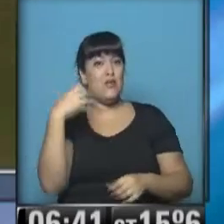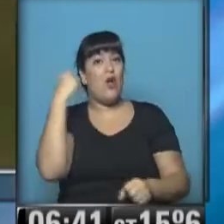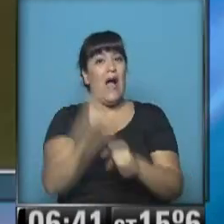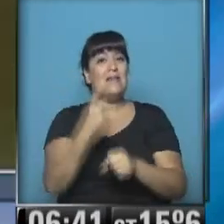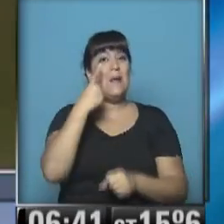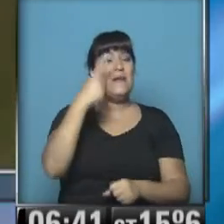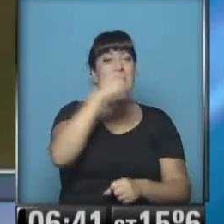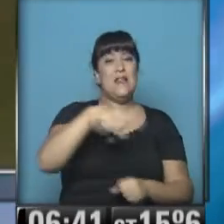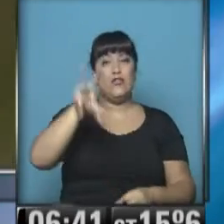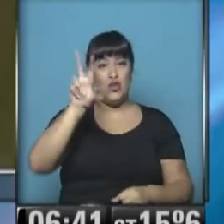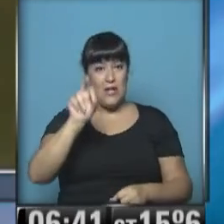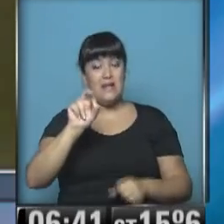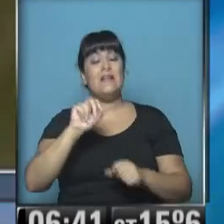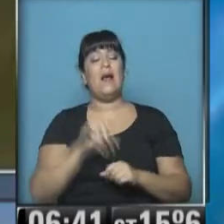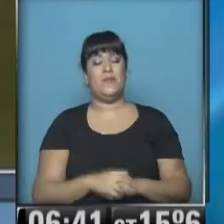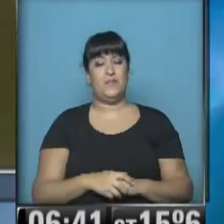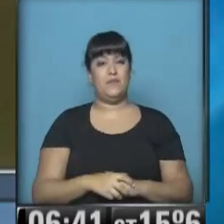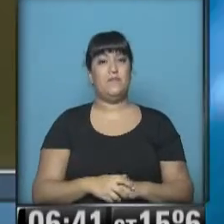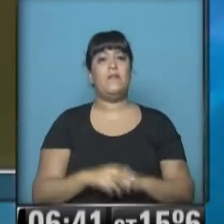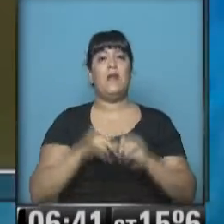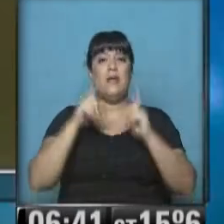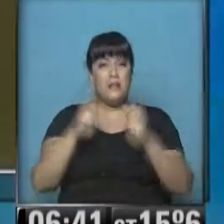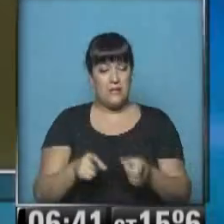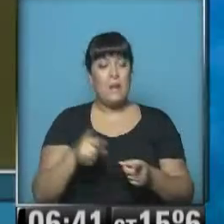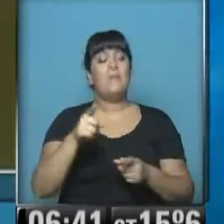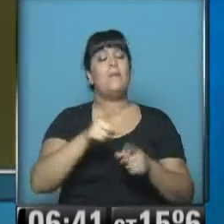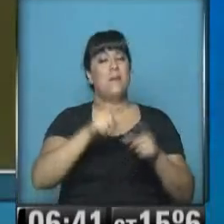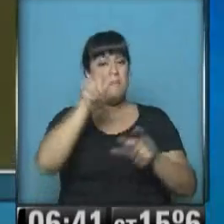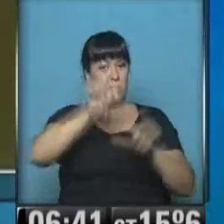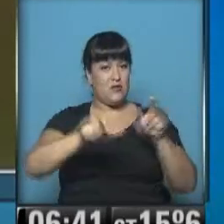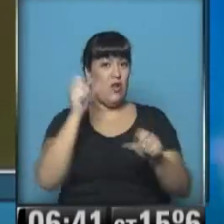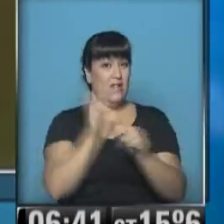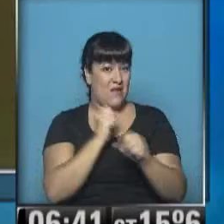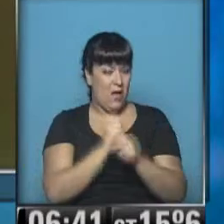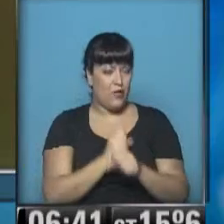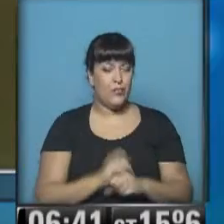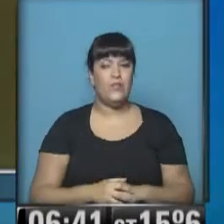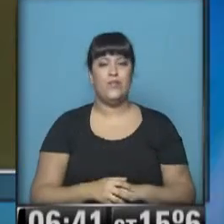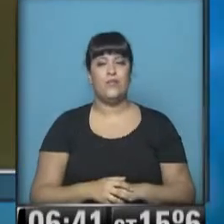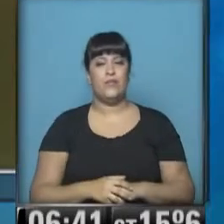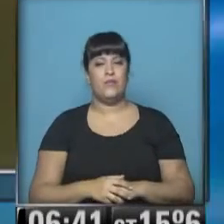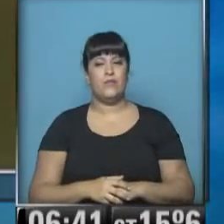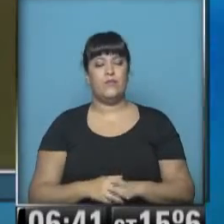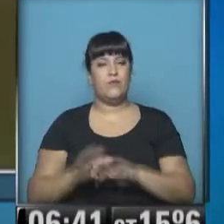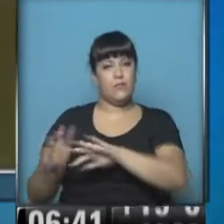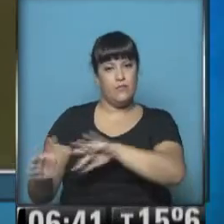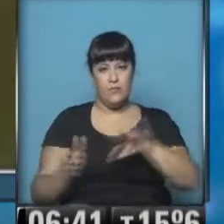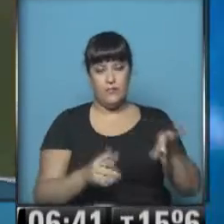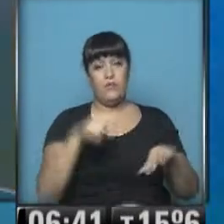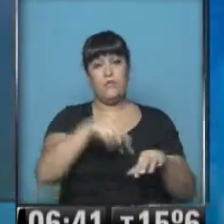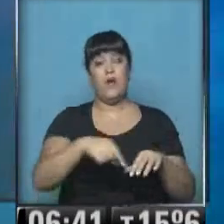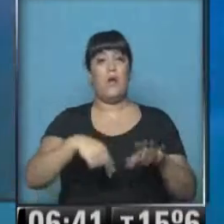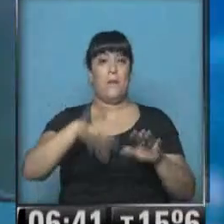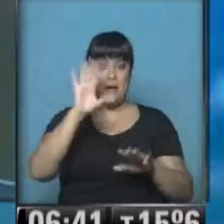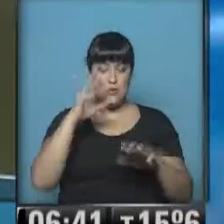del 1170 al 1230. También con achique de calzada por obras que se están realizando. Y ahora nos vamos a la ruta, la